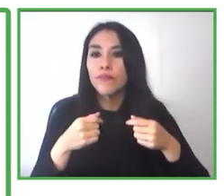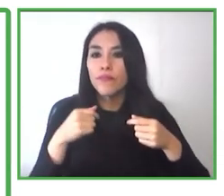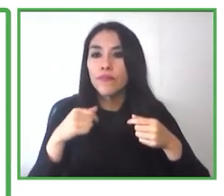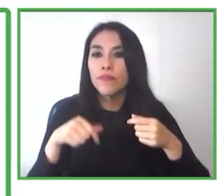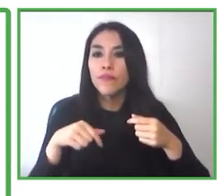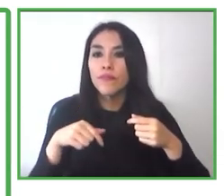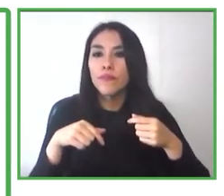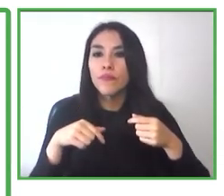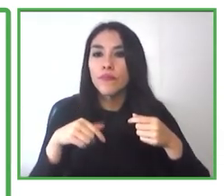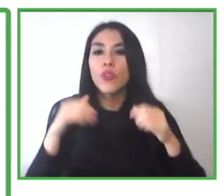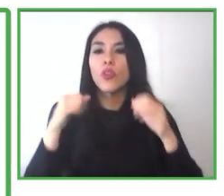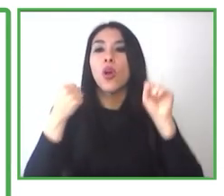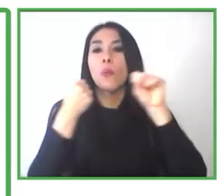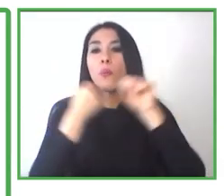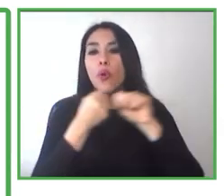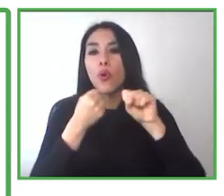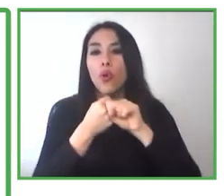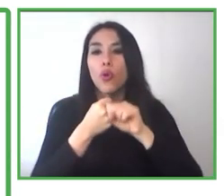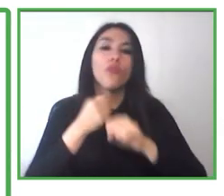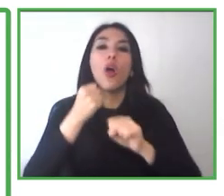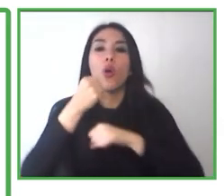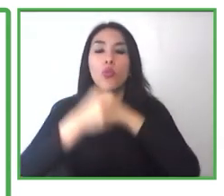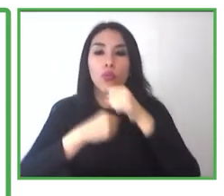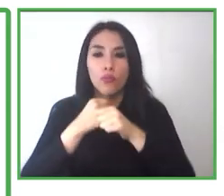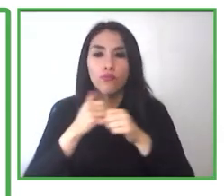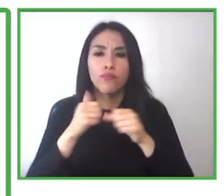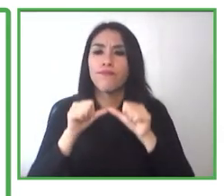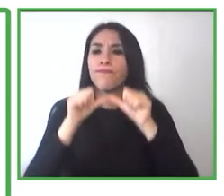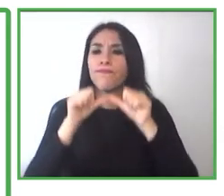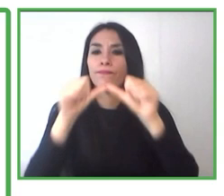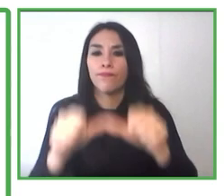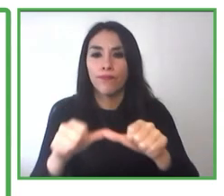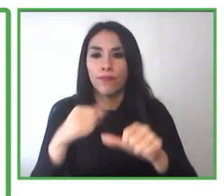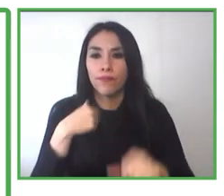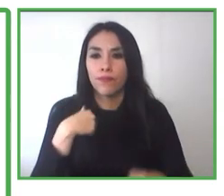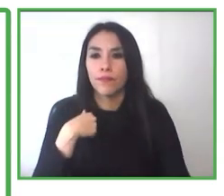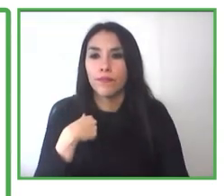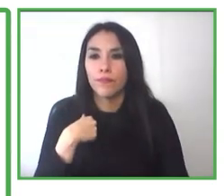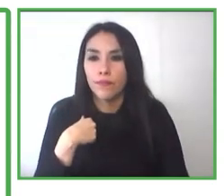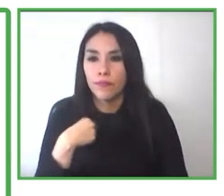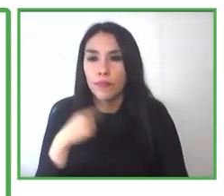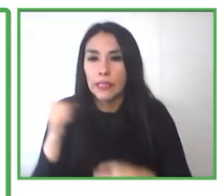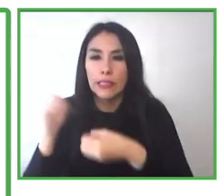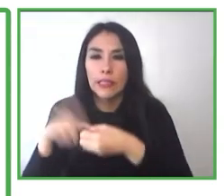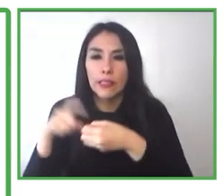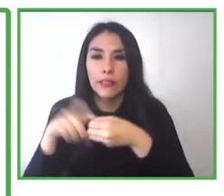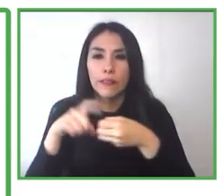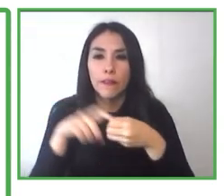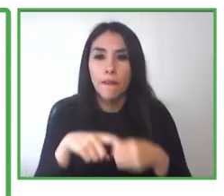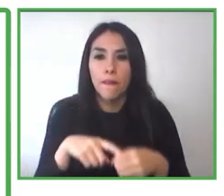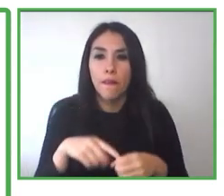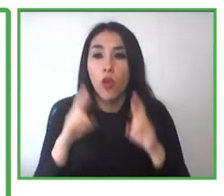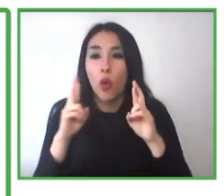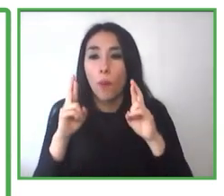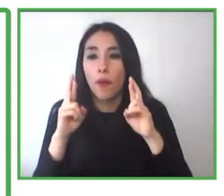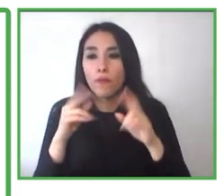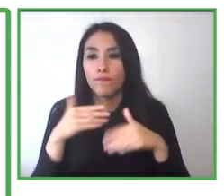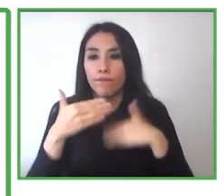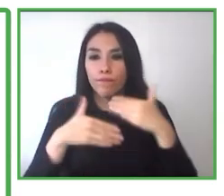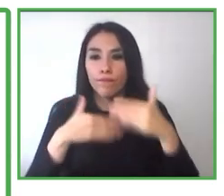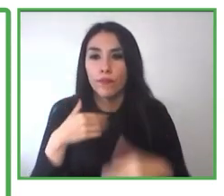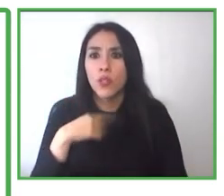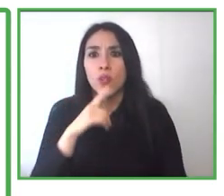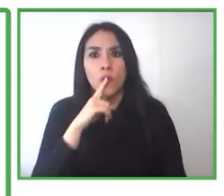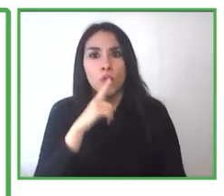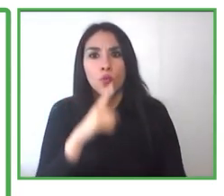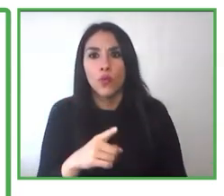postular a ellos para no perderlos, porque siempre están ingresando